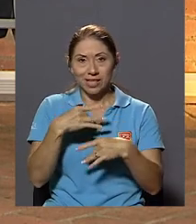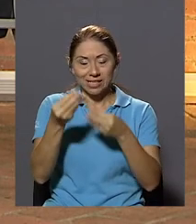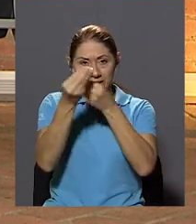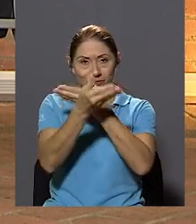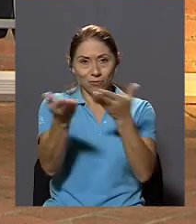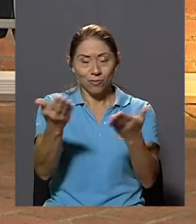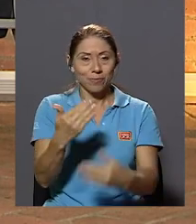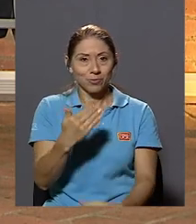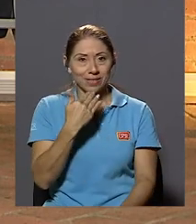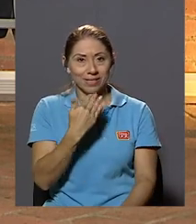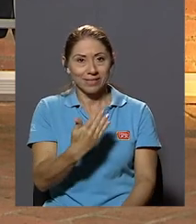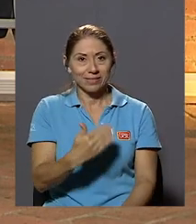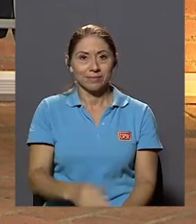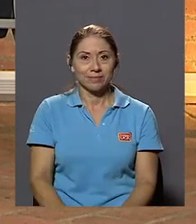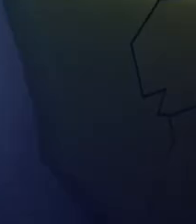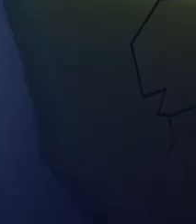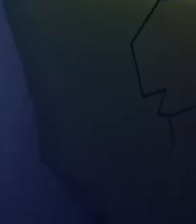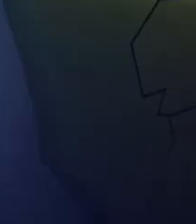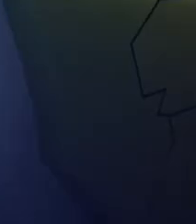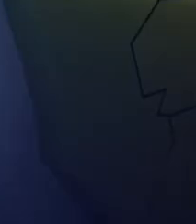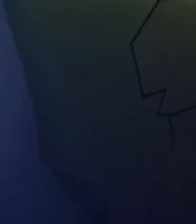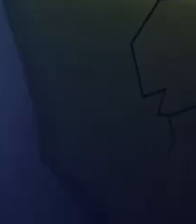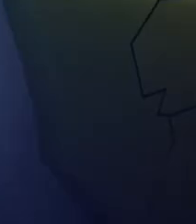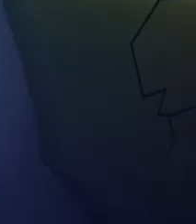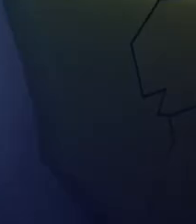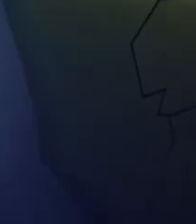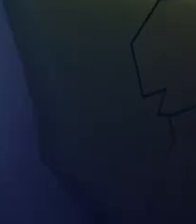Informe Muchas Gracias Música